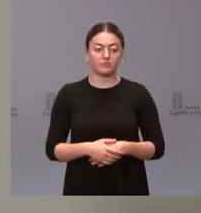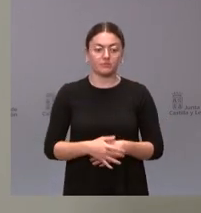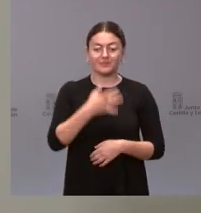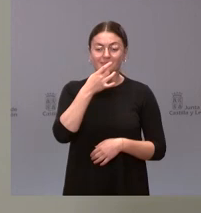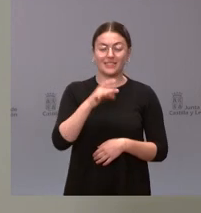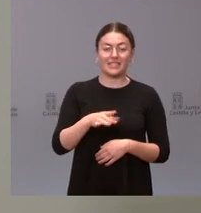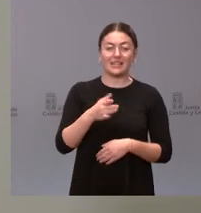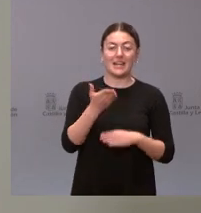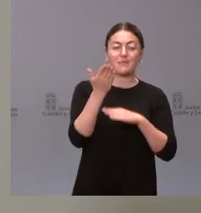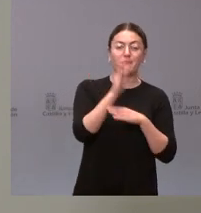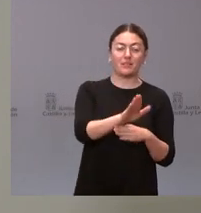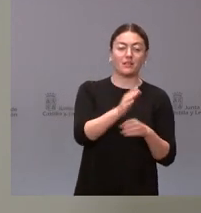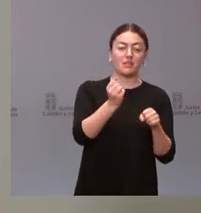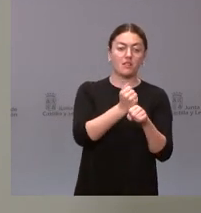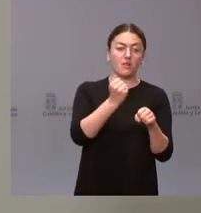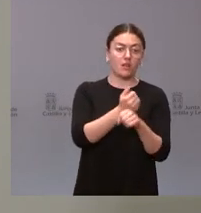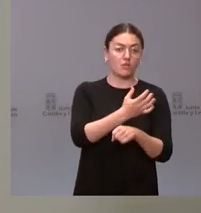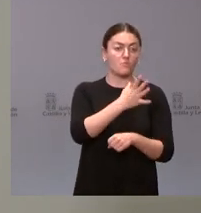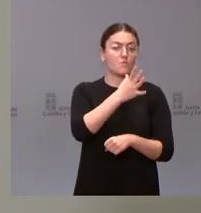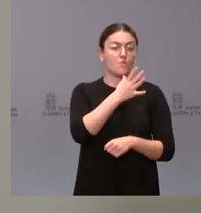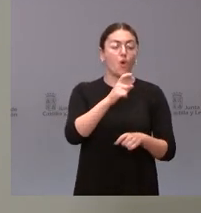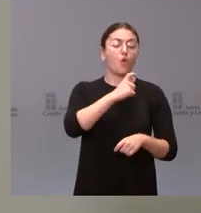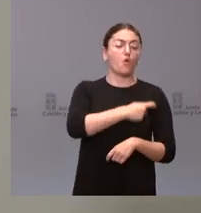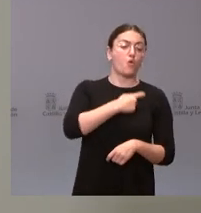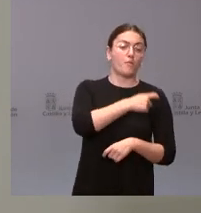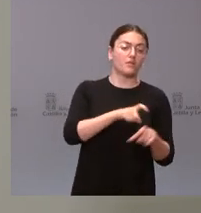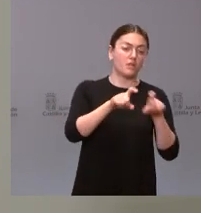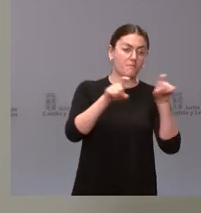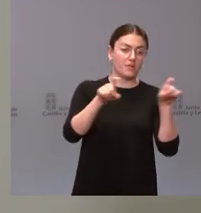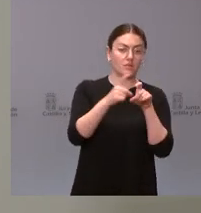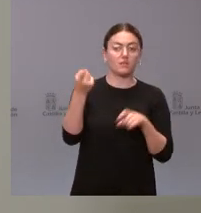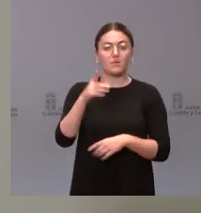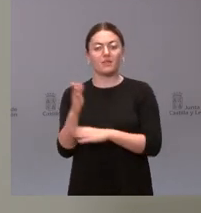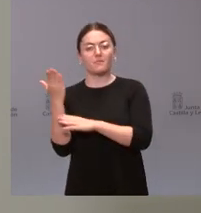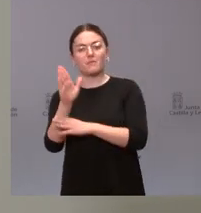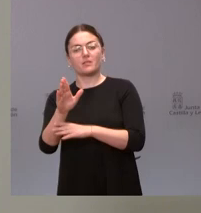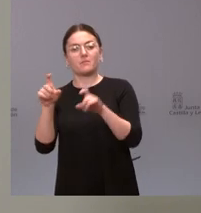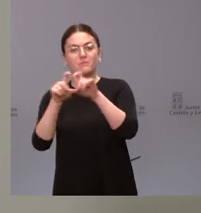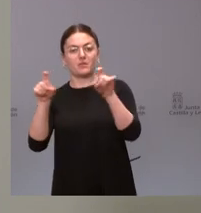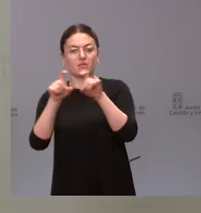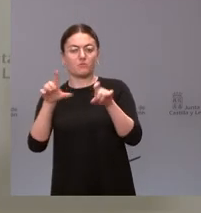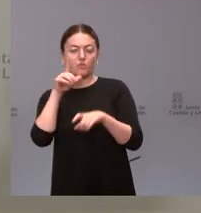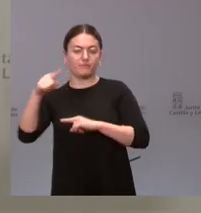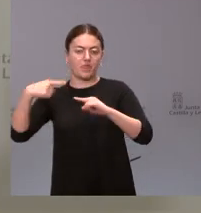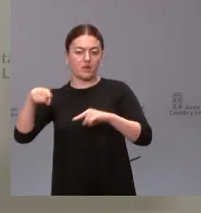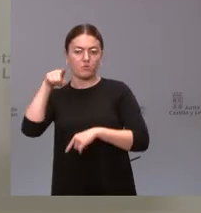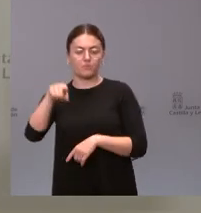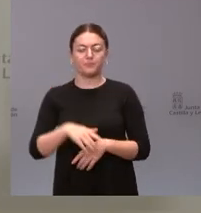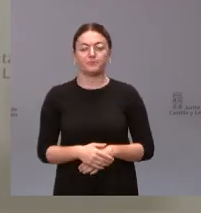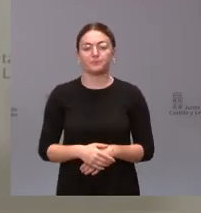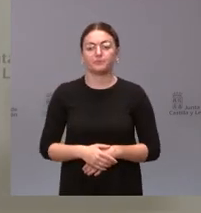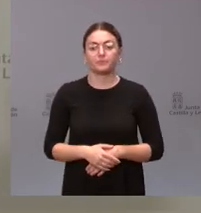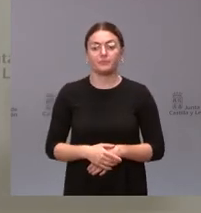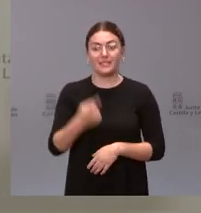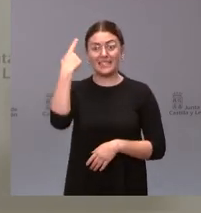representantes de los trabajadores a través de sus comités de empresa y los representantes de la empresa a través de su dirección ¿y saben si después de anunciarse